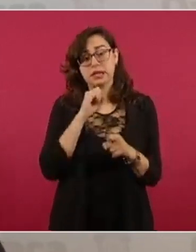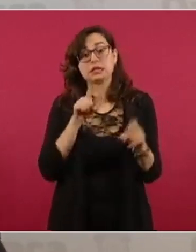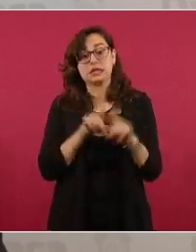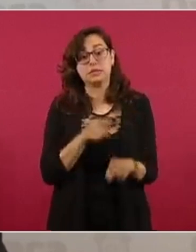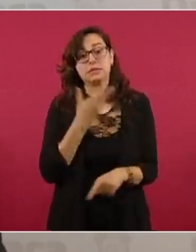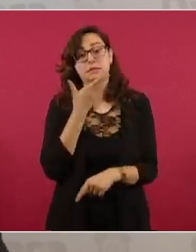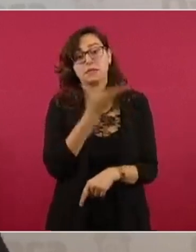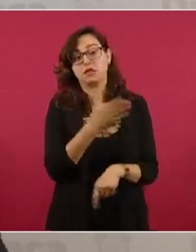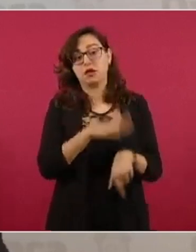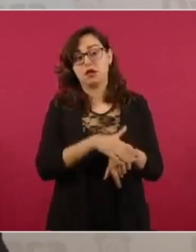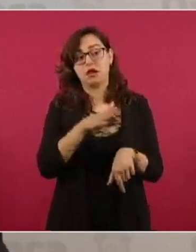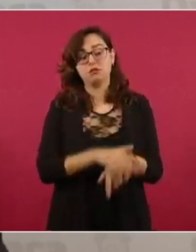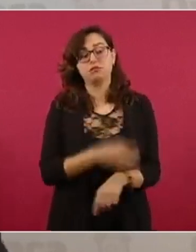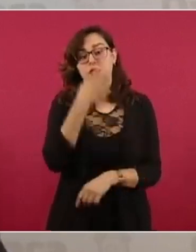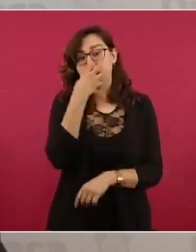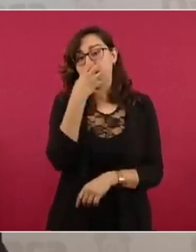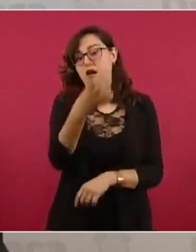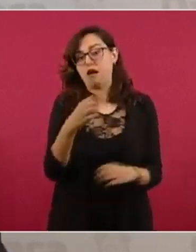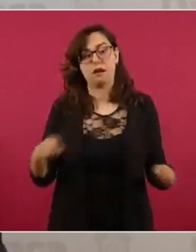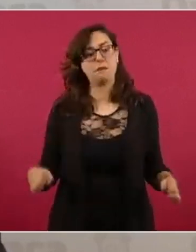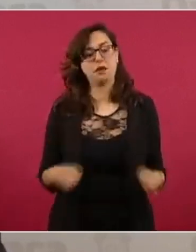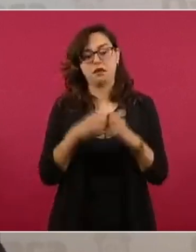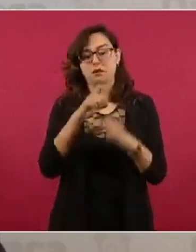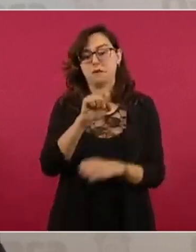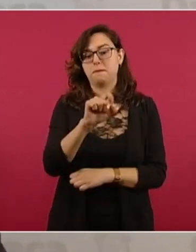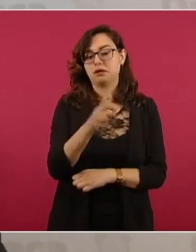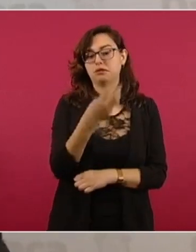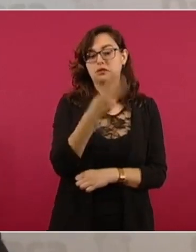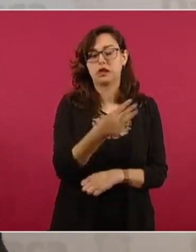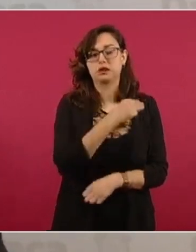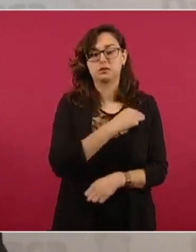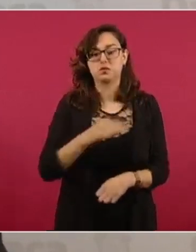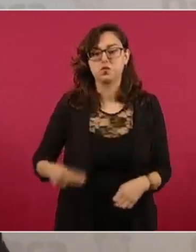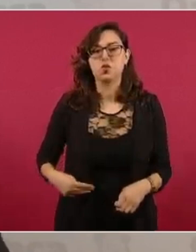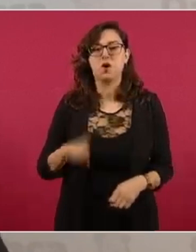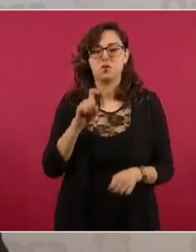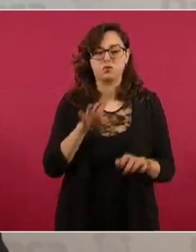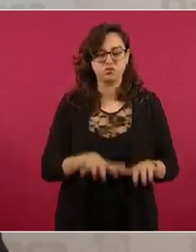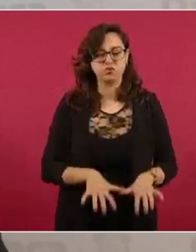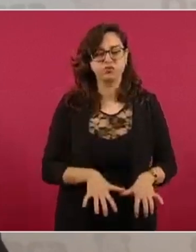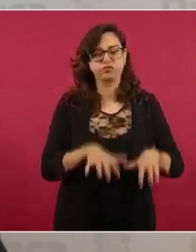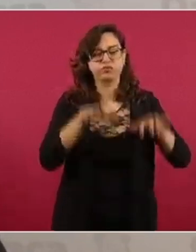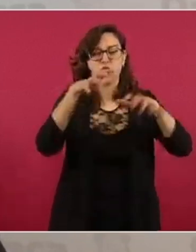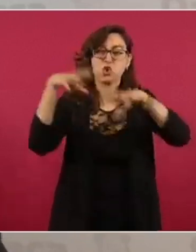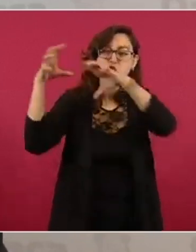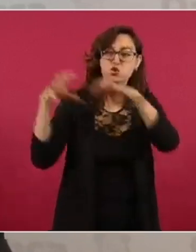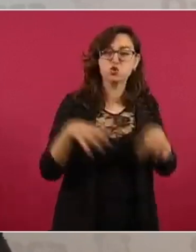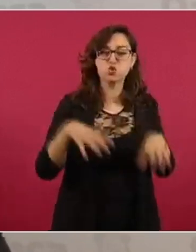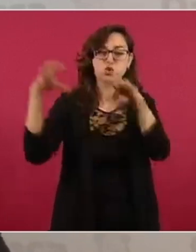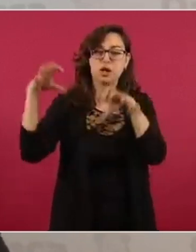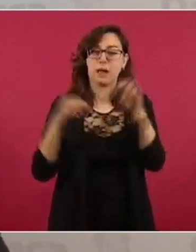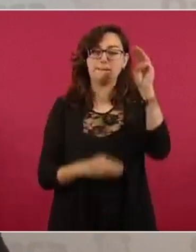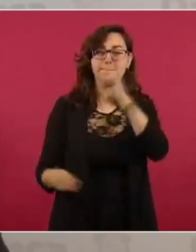26 municipios por tres razones específicas, inundación pluvial, lluvia severa y deslizamiento de laderas.